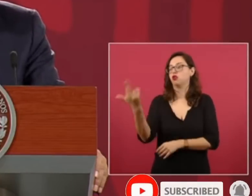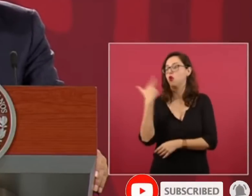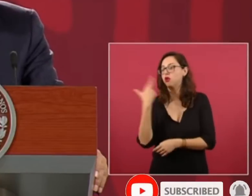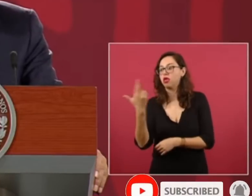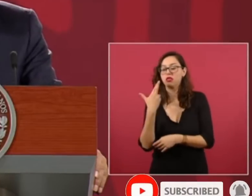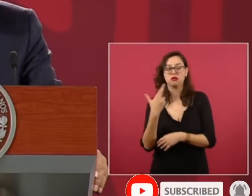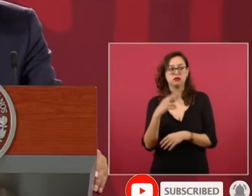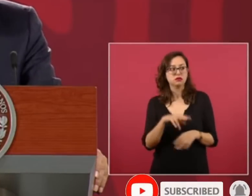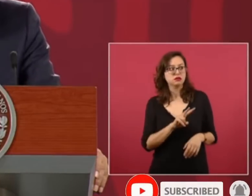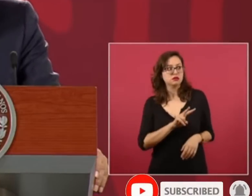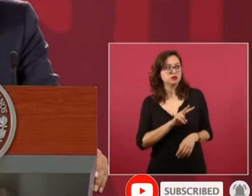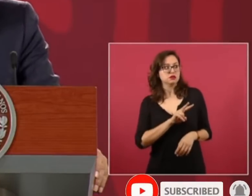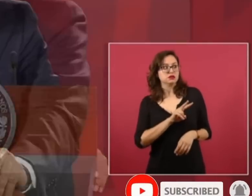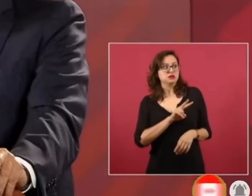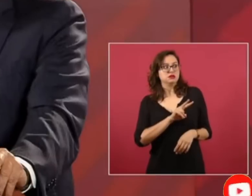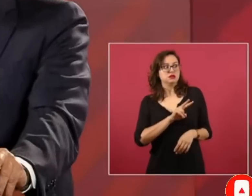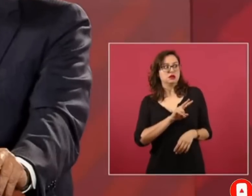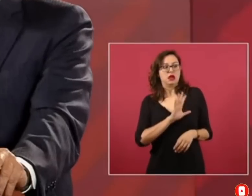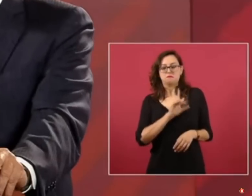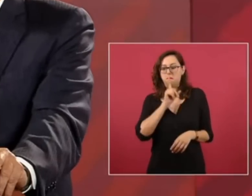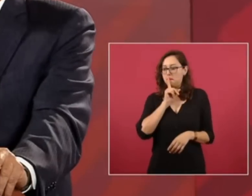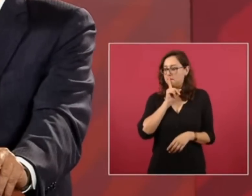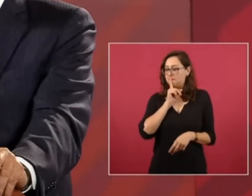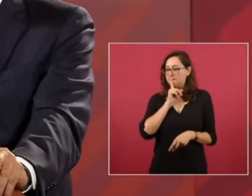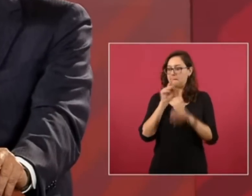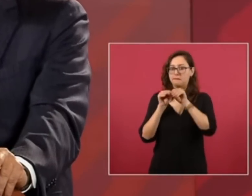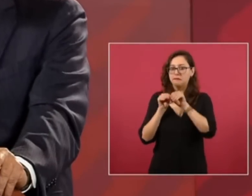que lo jaló una niña que